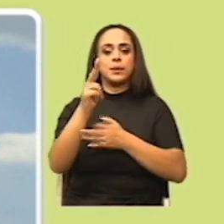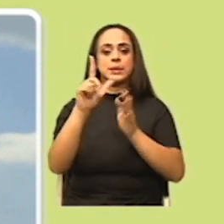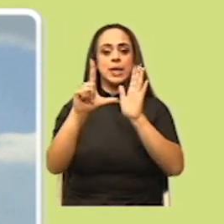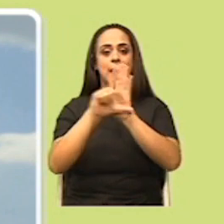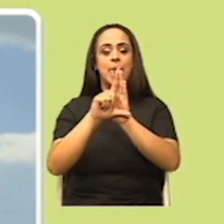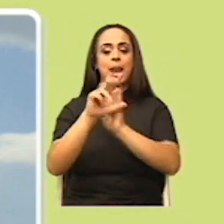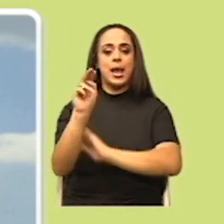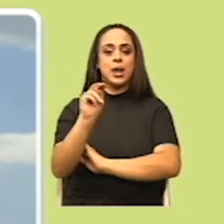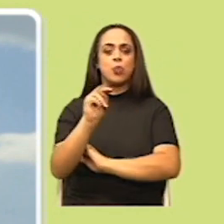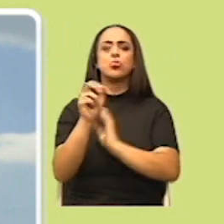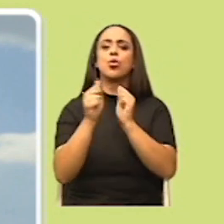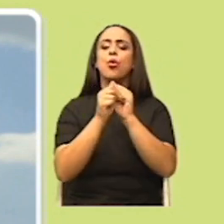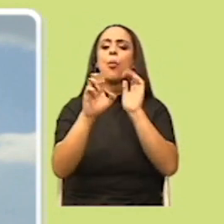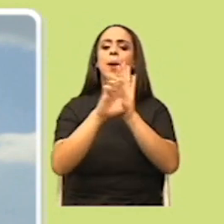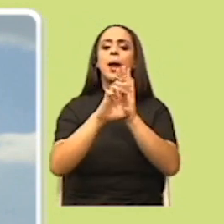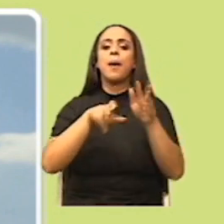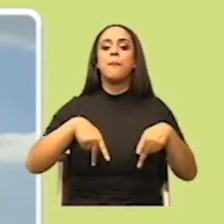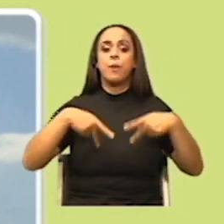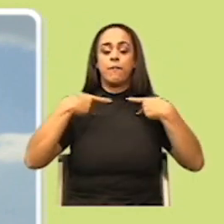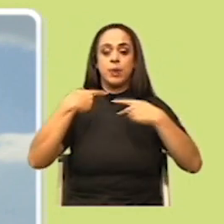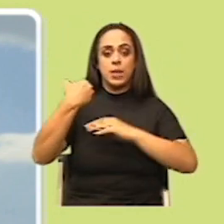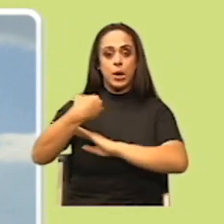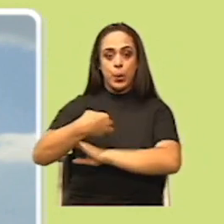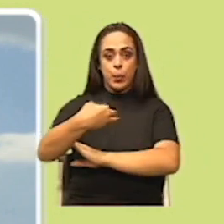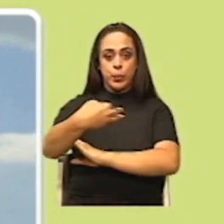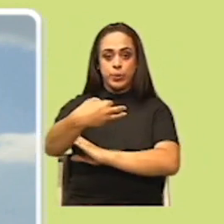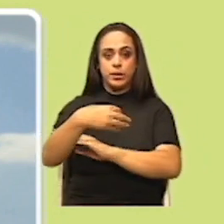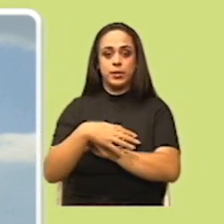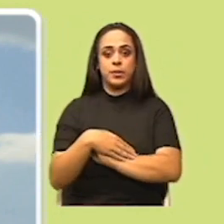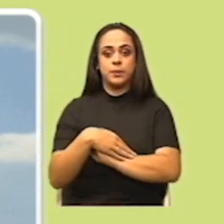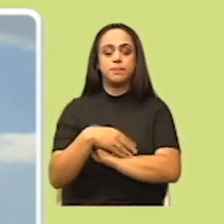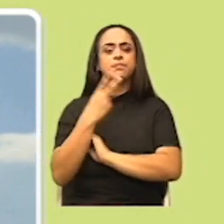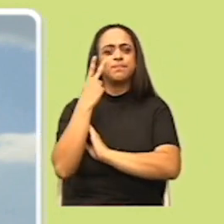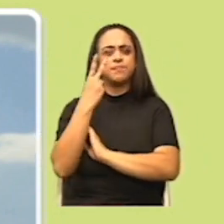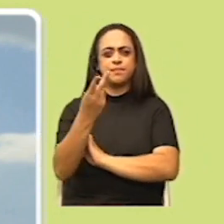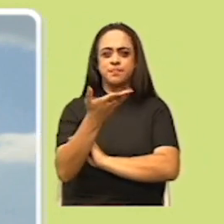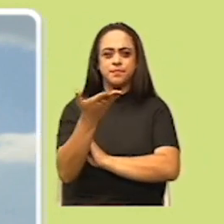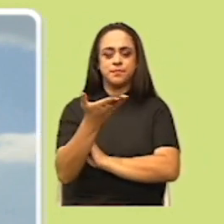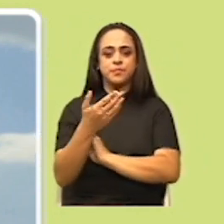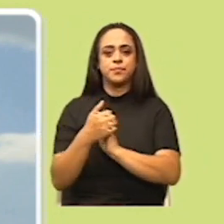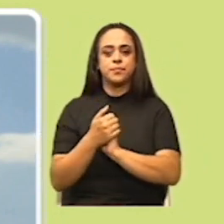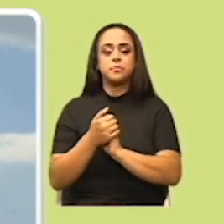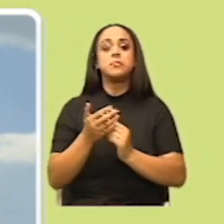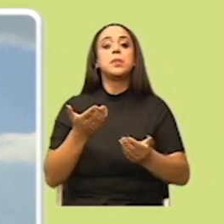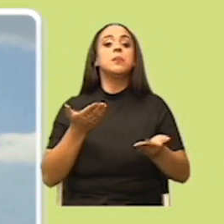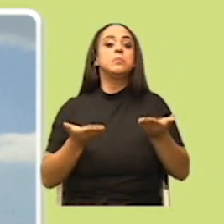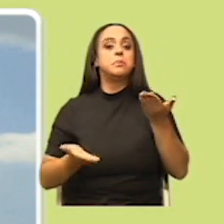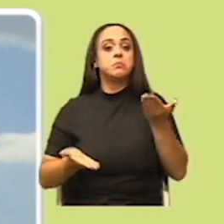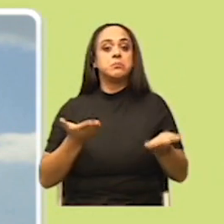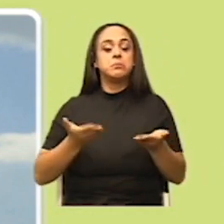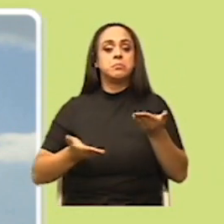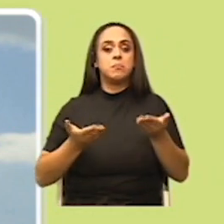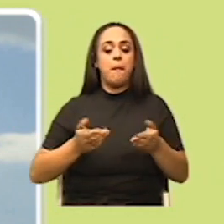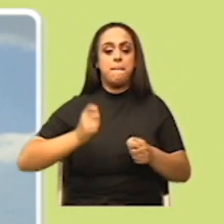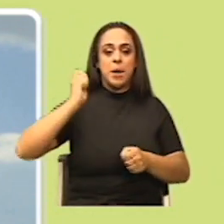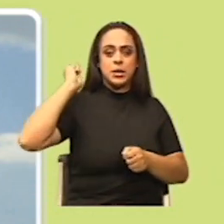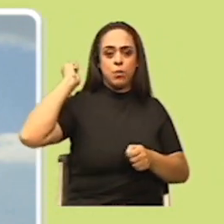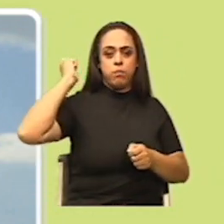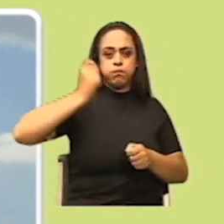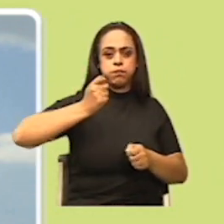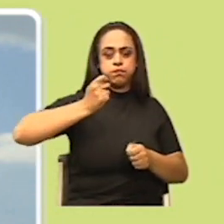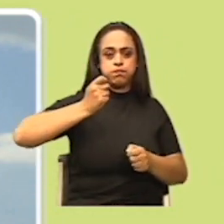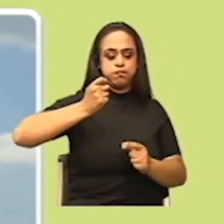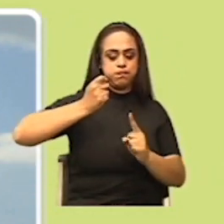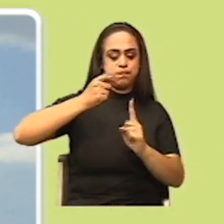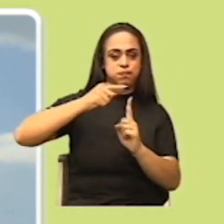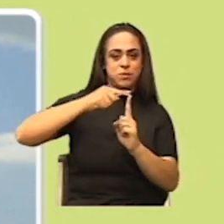con un ejemplo de la vida cotidiana. Veamos qué ocurre en este caso. Probablemente, ese martillo o ese mazo va a ejercer una